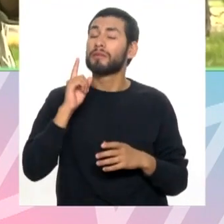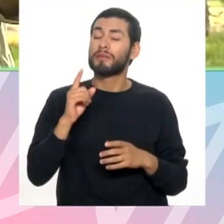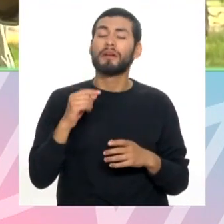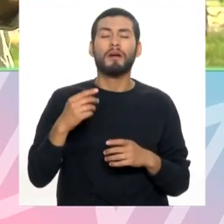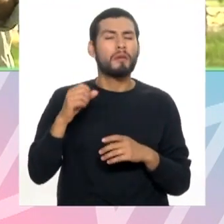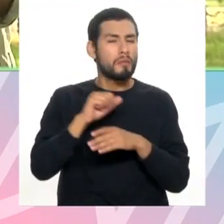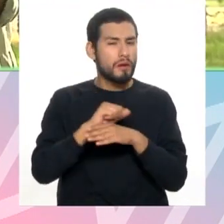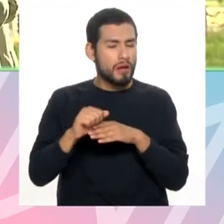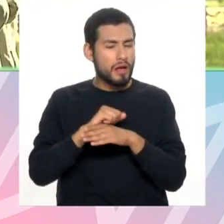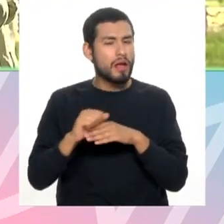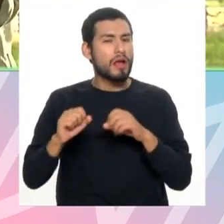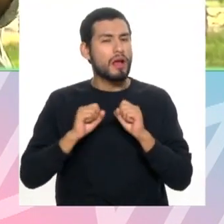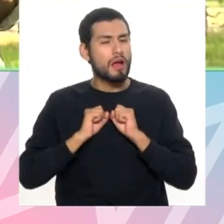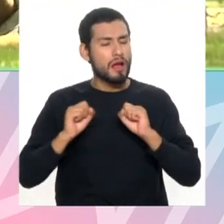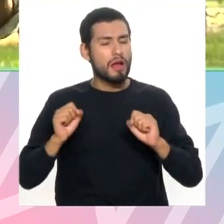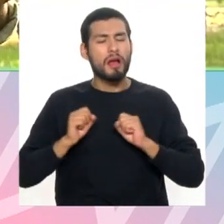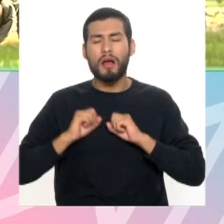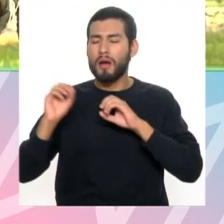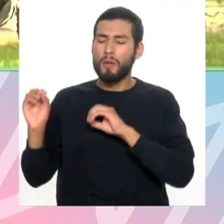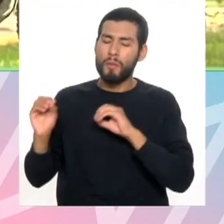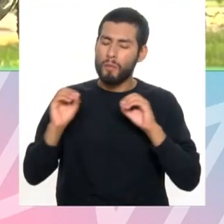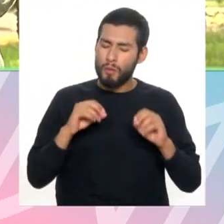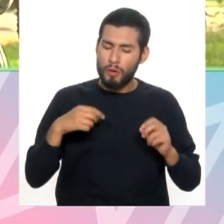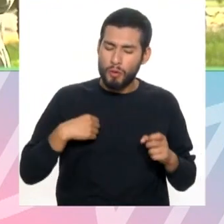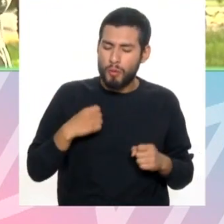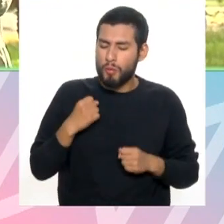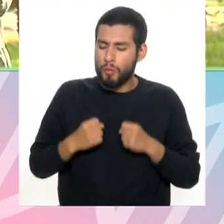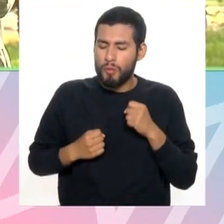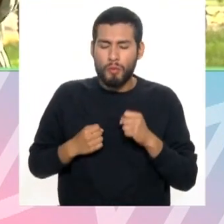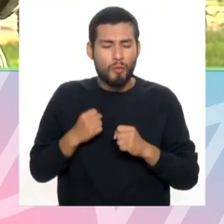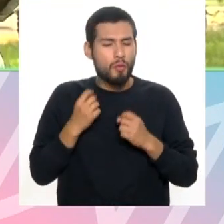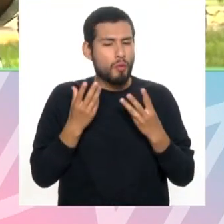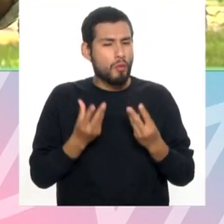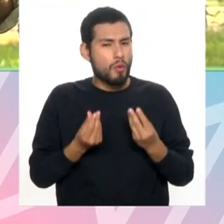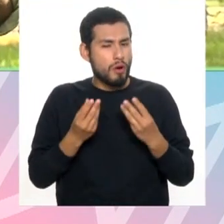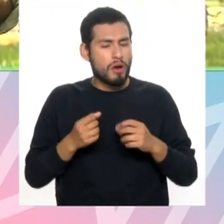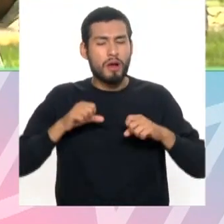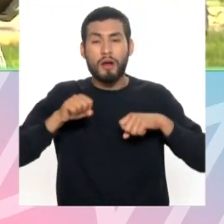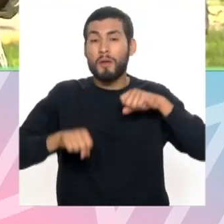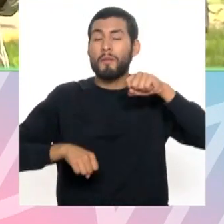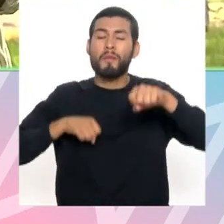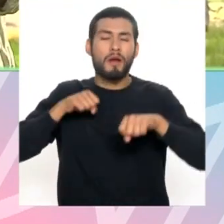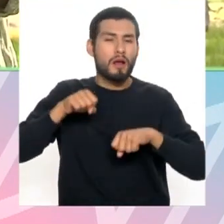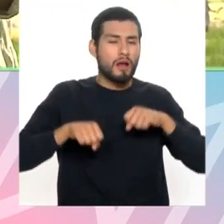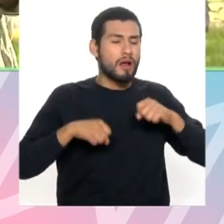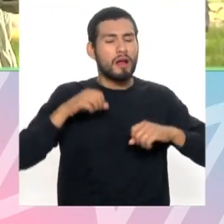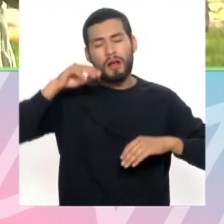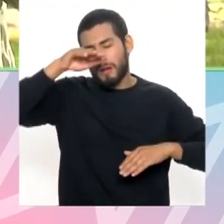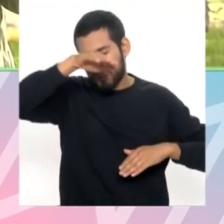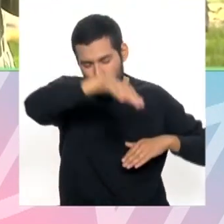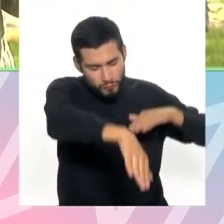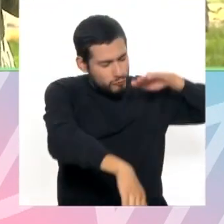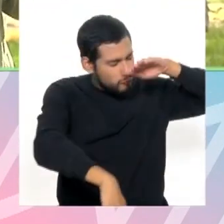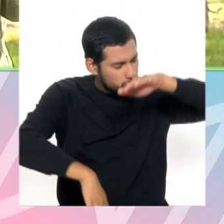practicar algunos ejercicios aeróbicos, como trotar, montar en bicicleta, nadar, bailar. Y para ello he